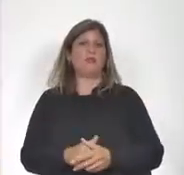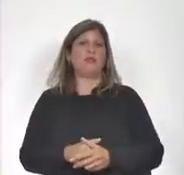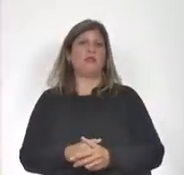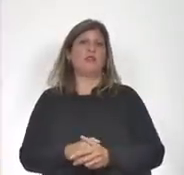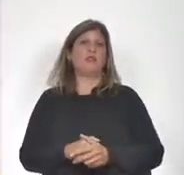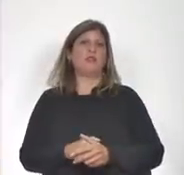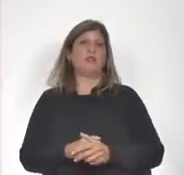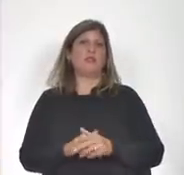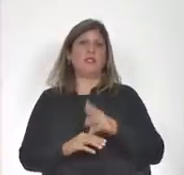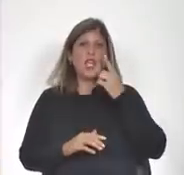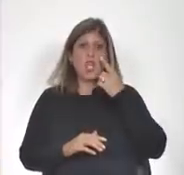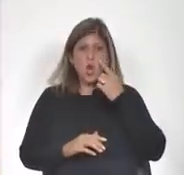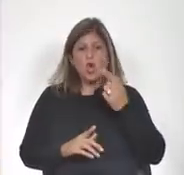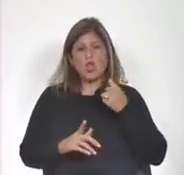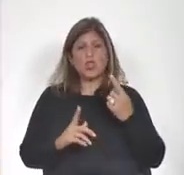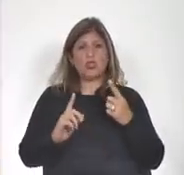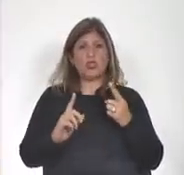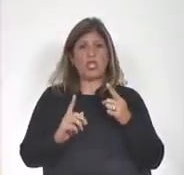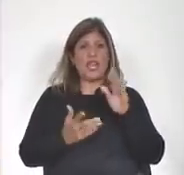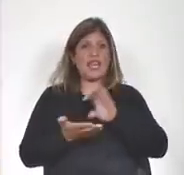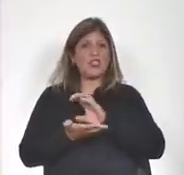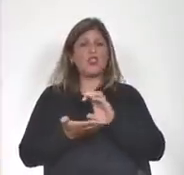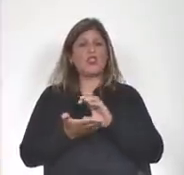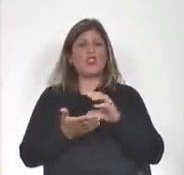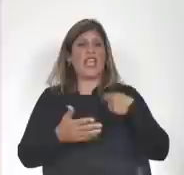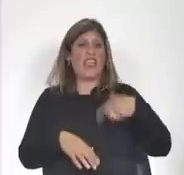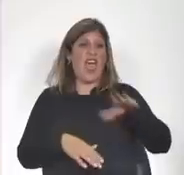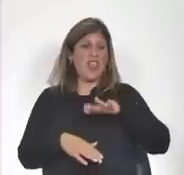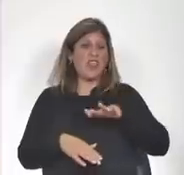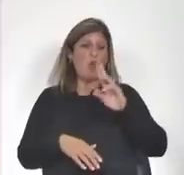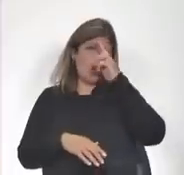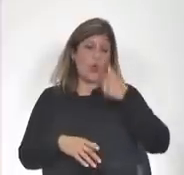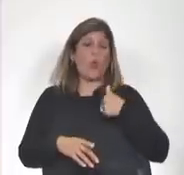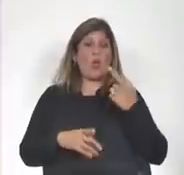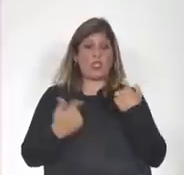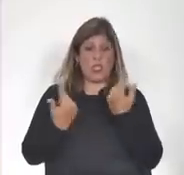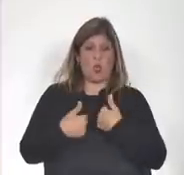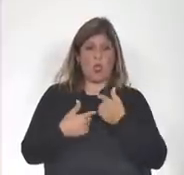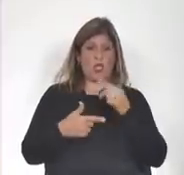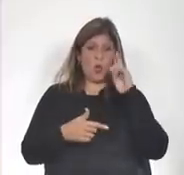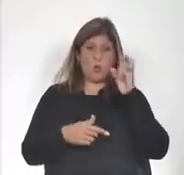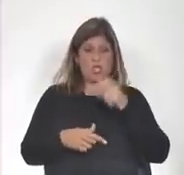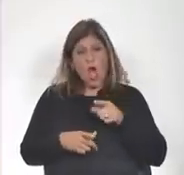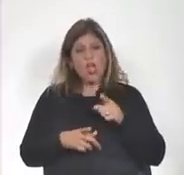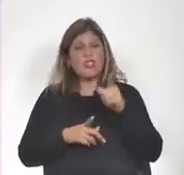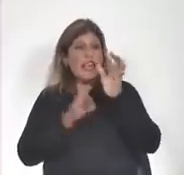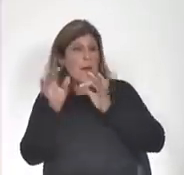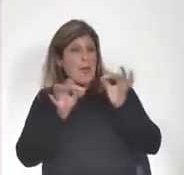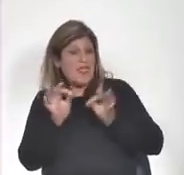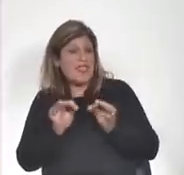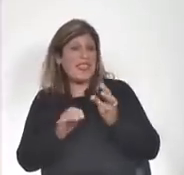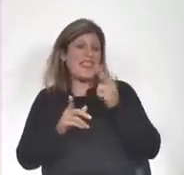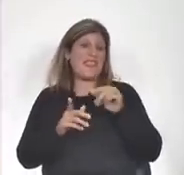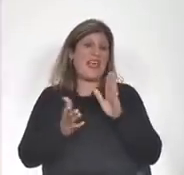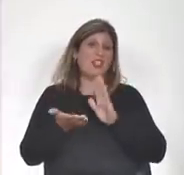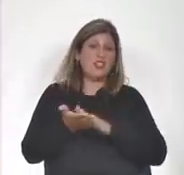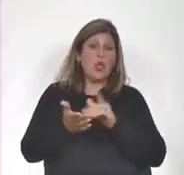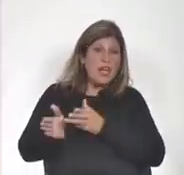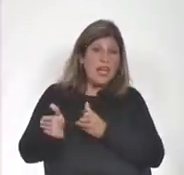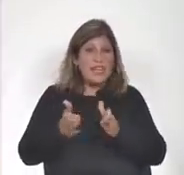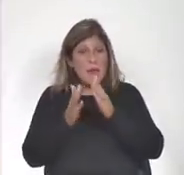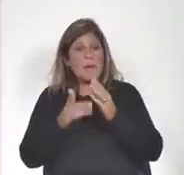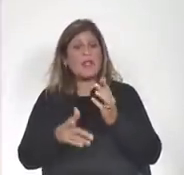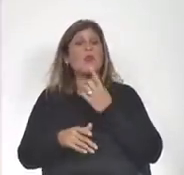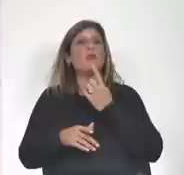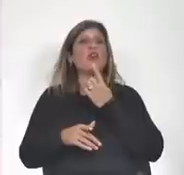y conoce la sociedad uruguaya nuestra opinión sobre las medidas, sobre las no medidas, sobre las orientaciones políticas del actual gobierno